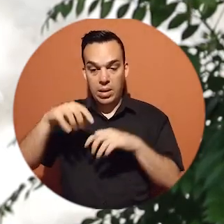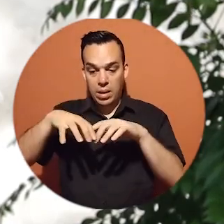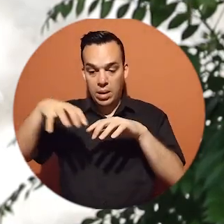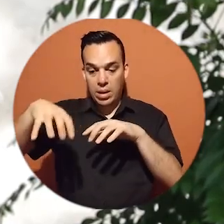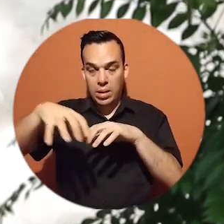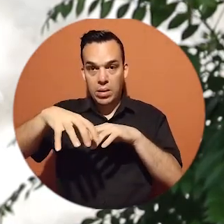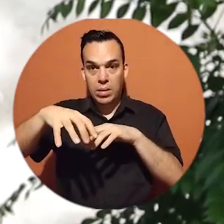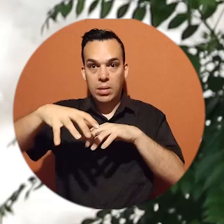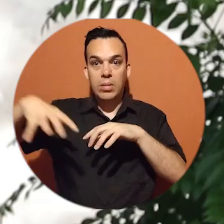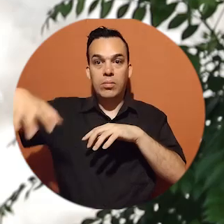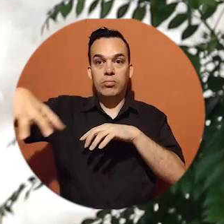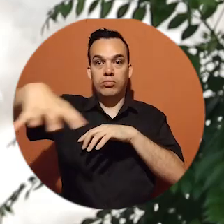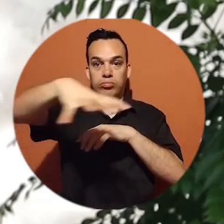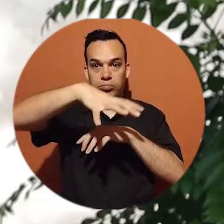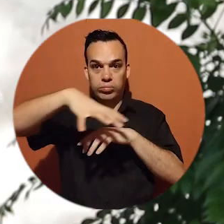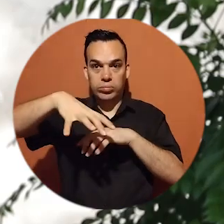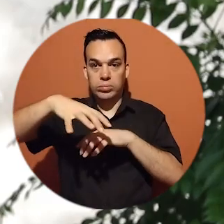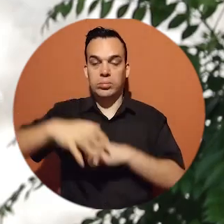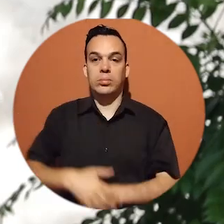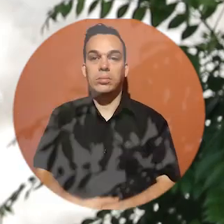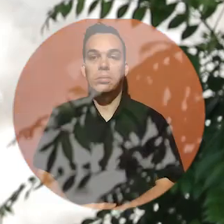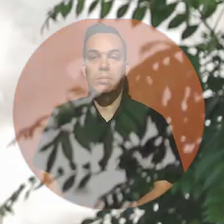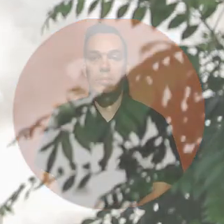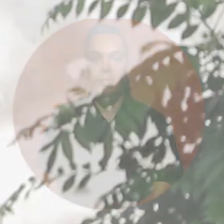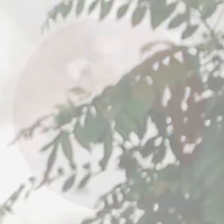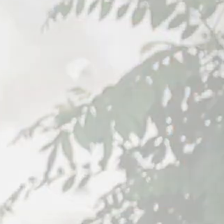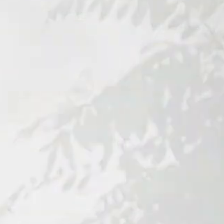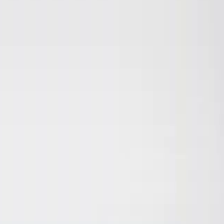local, no solamente a nivel cantonal sino también a nivel regional.